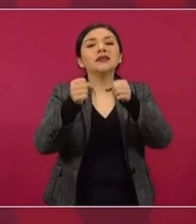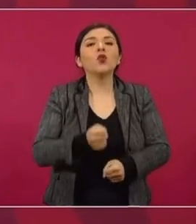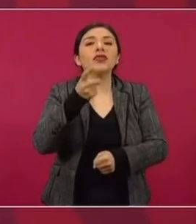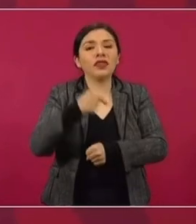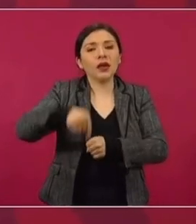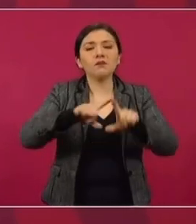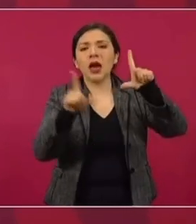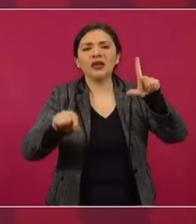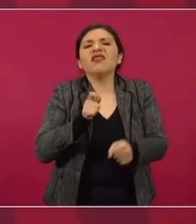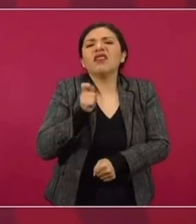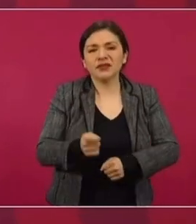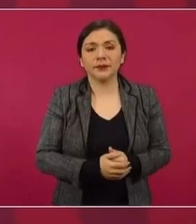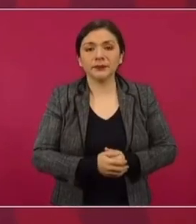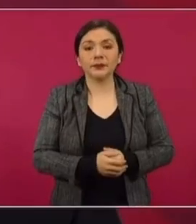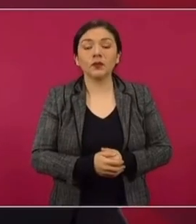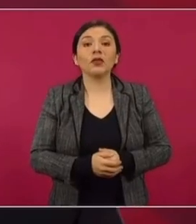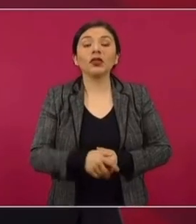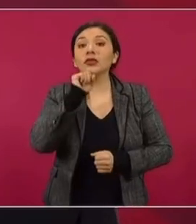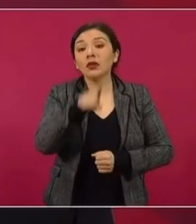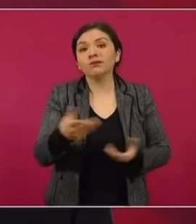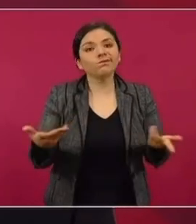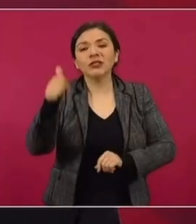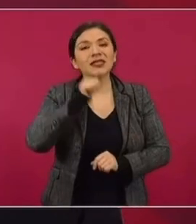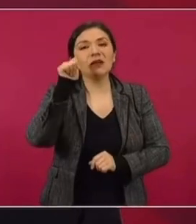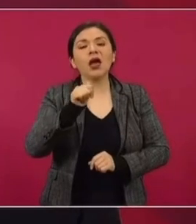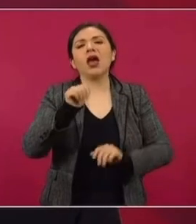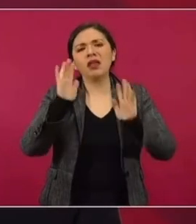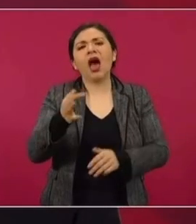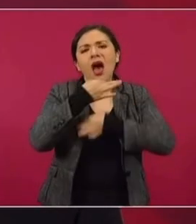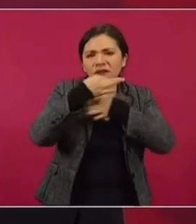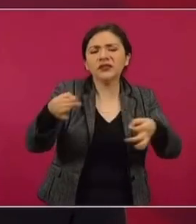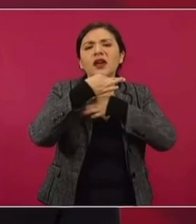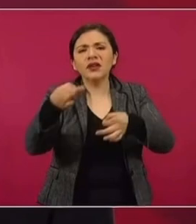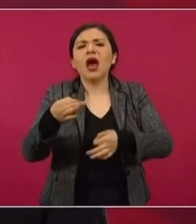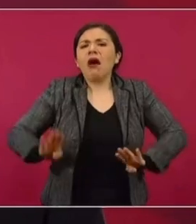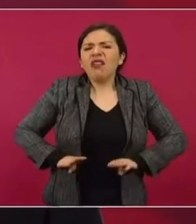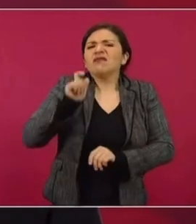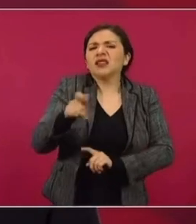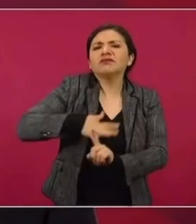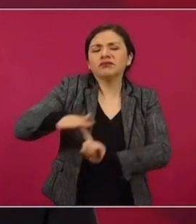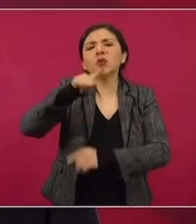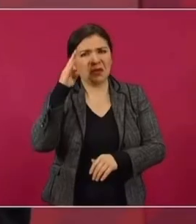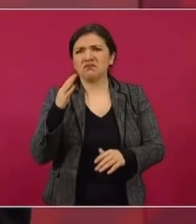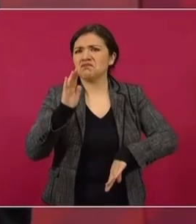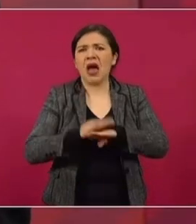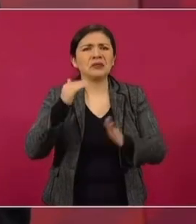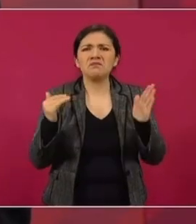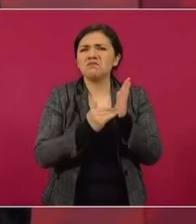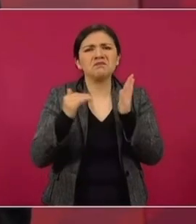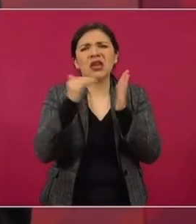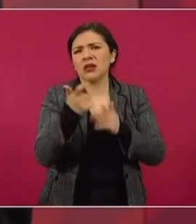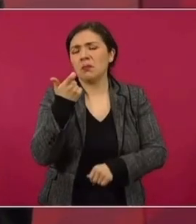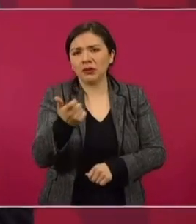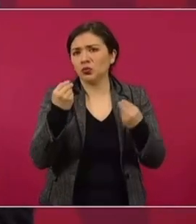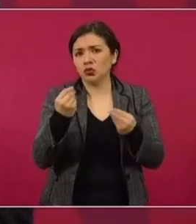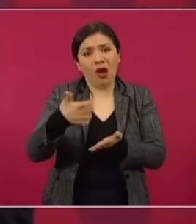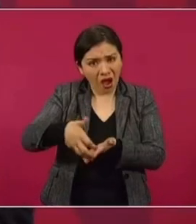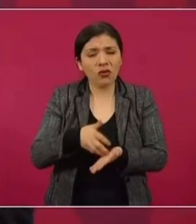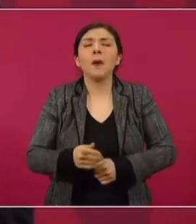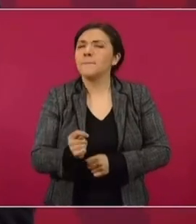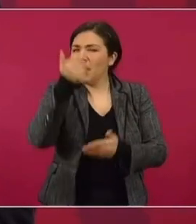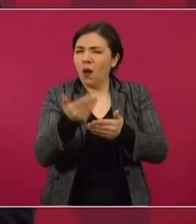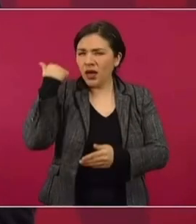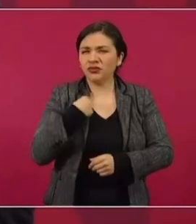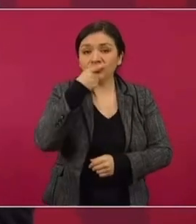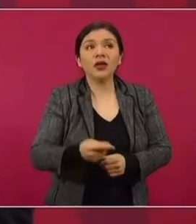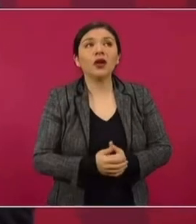en el país y siempre se da a conocer cuál es la situación en las casetas. Nosotros desde el principio dijimos